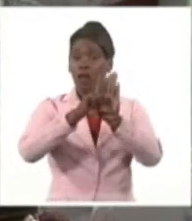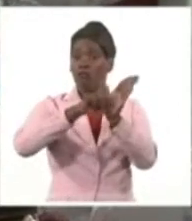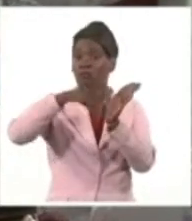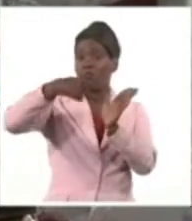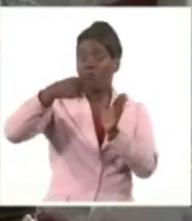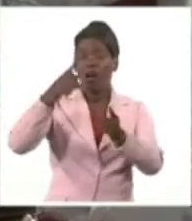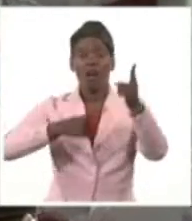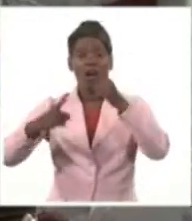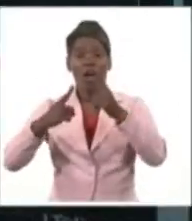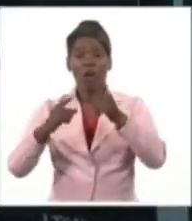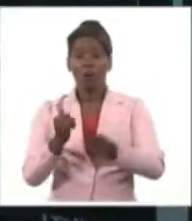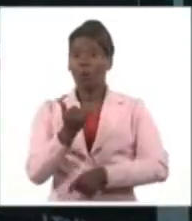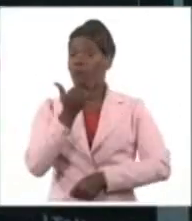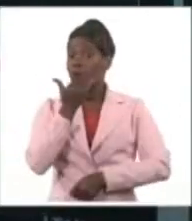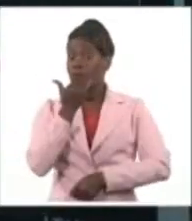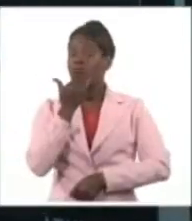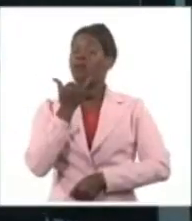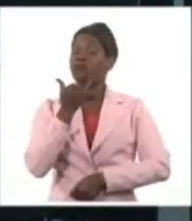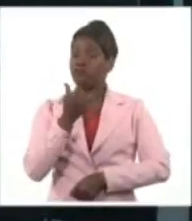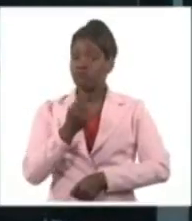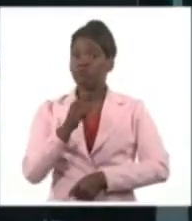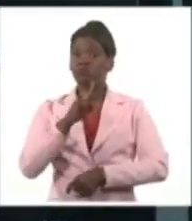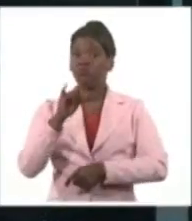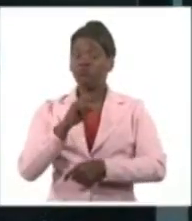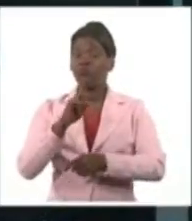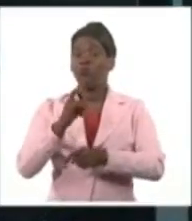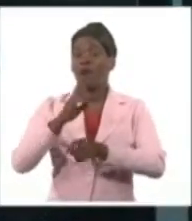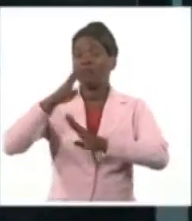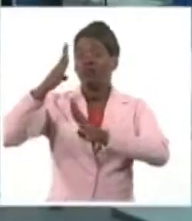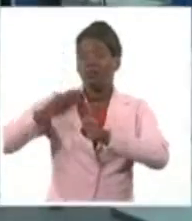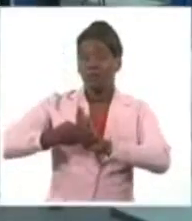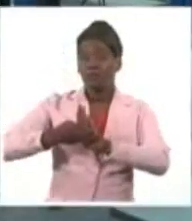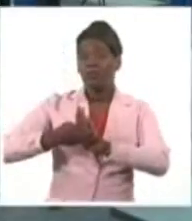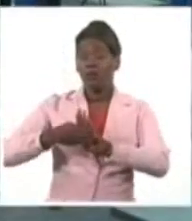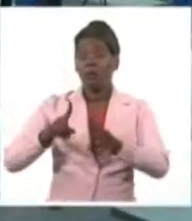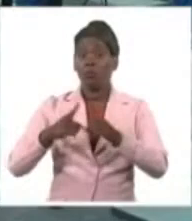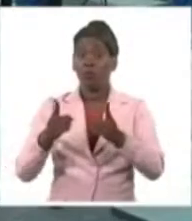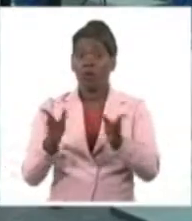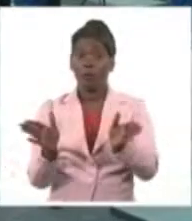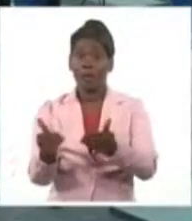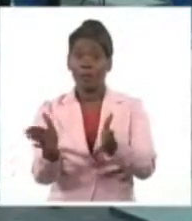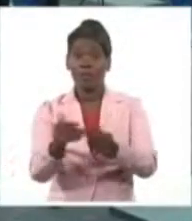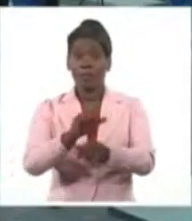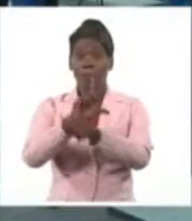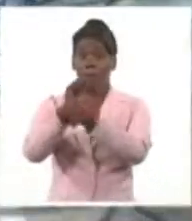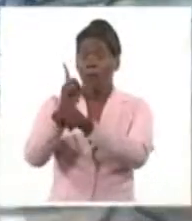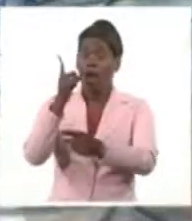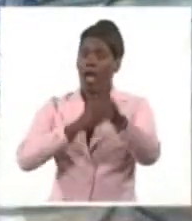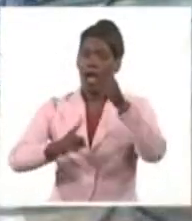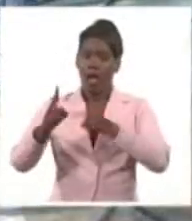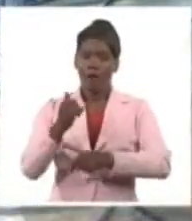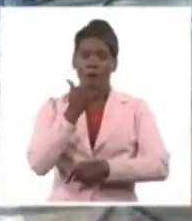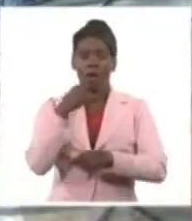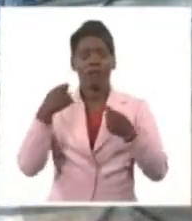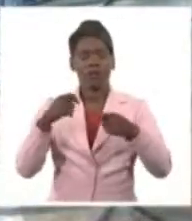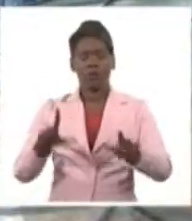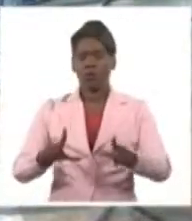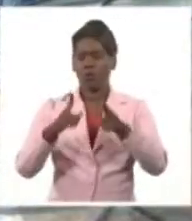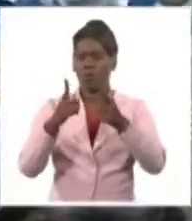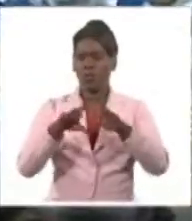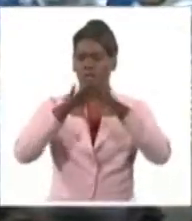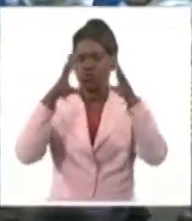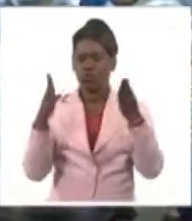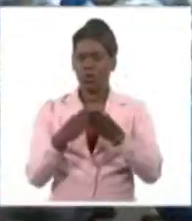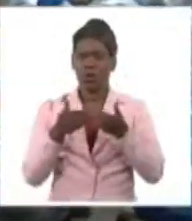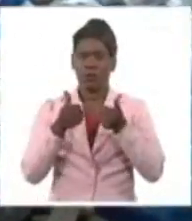funcionamiento de las transitarias y los operadores de paquetería, así como por el empleo de la modalidad de comercio electrónico para